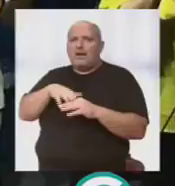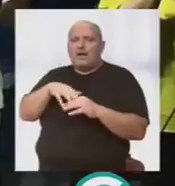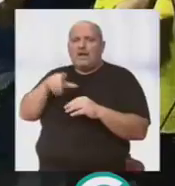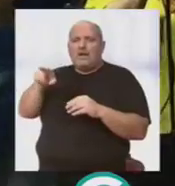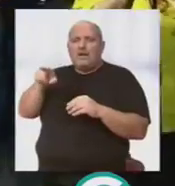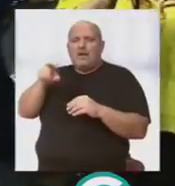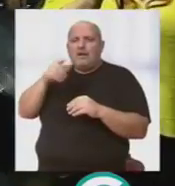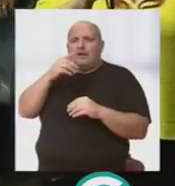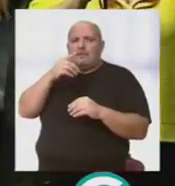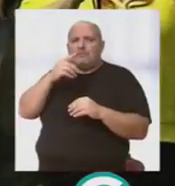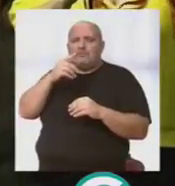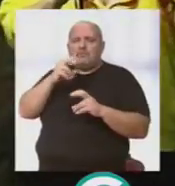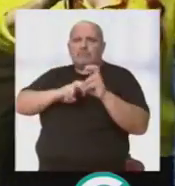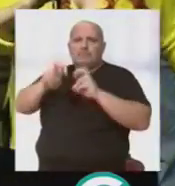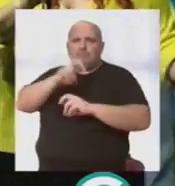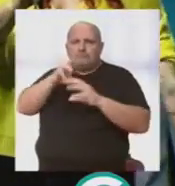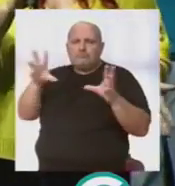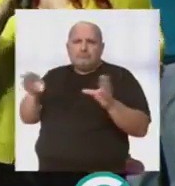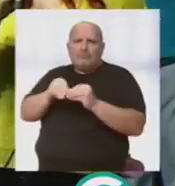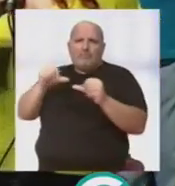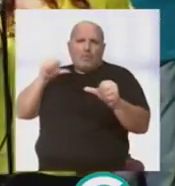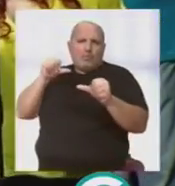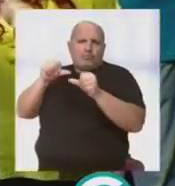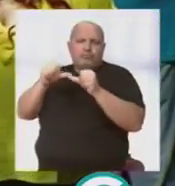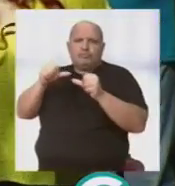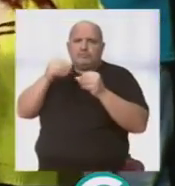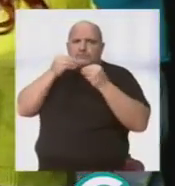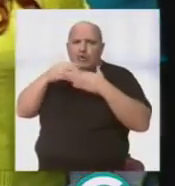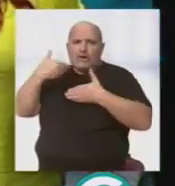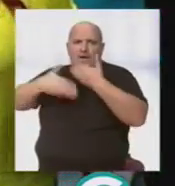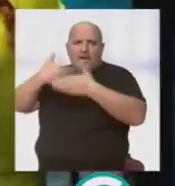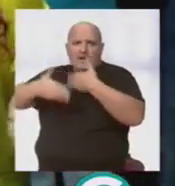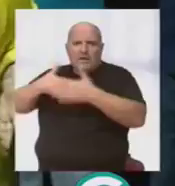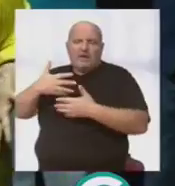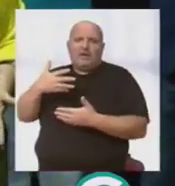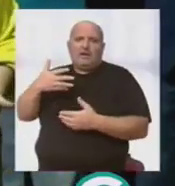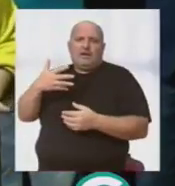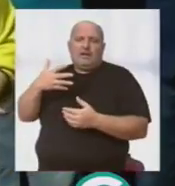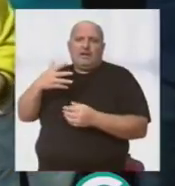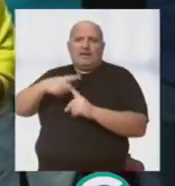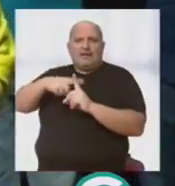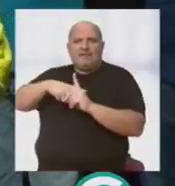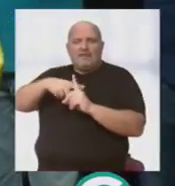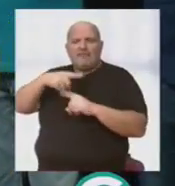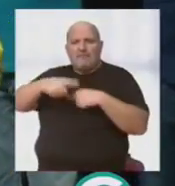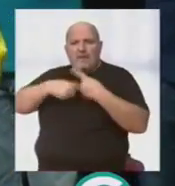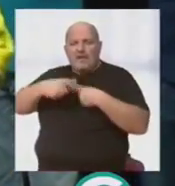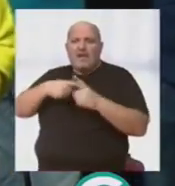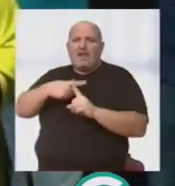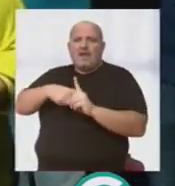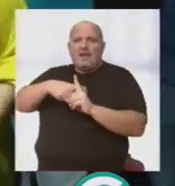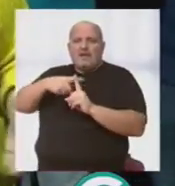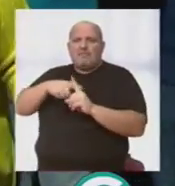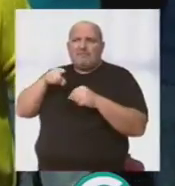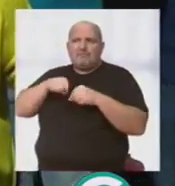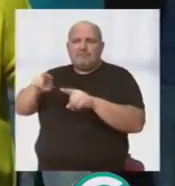se desglosa toda la trayectoria tanto a nivel de familia, a nivel de lo